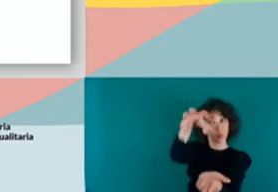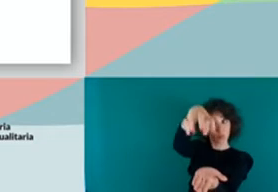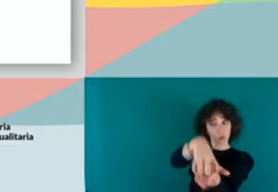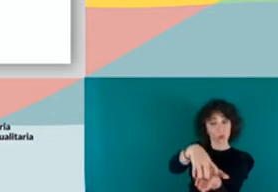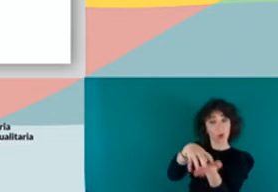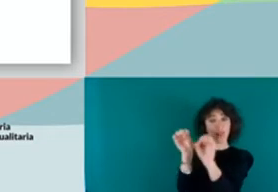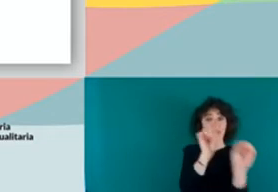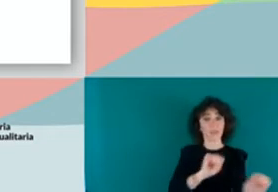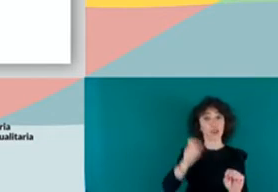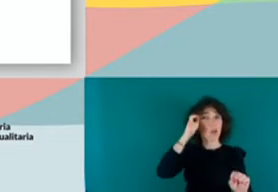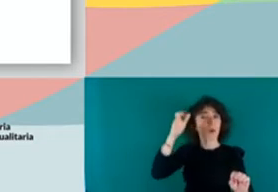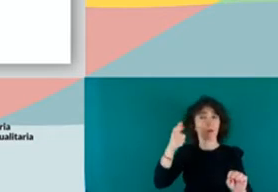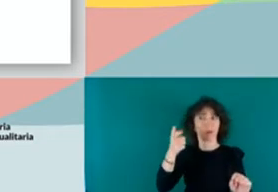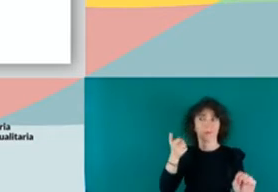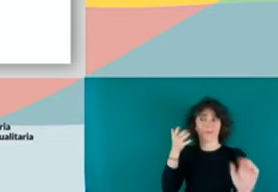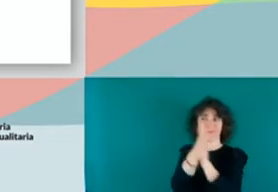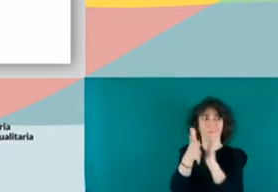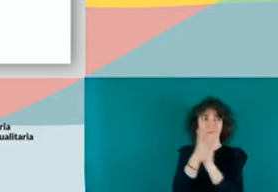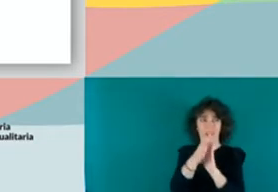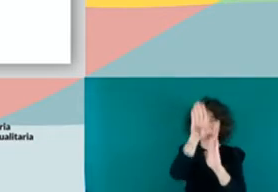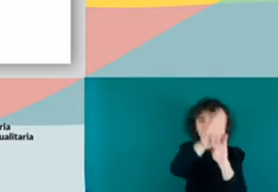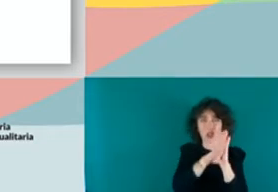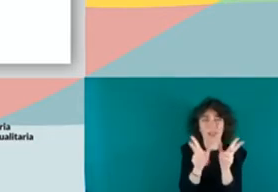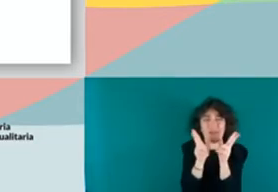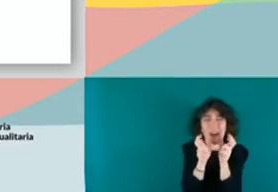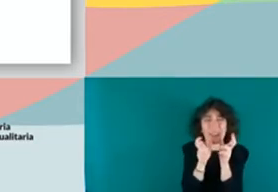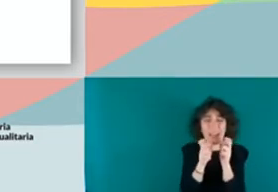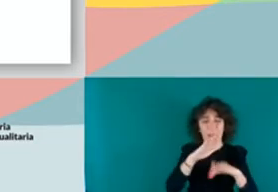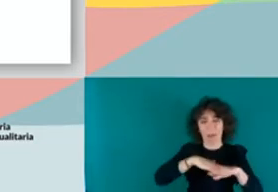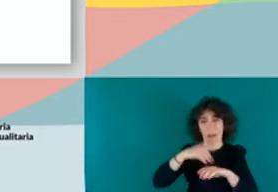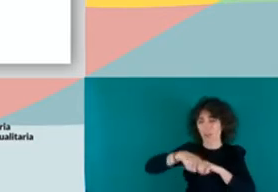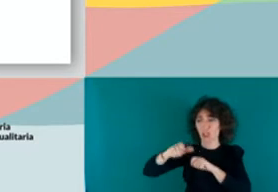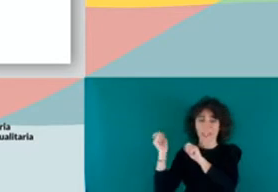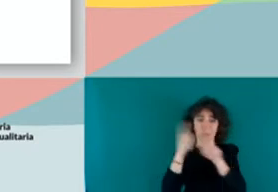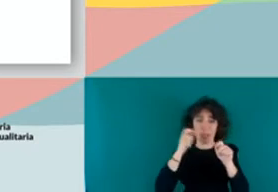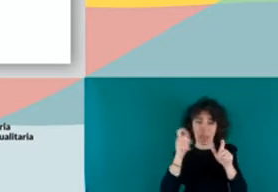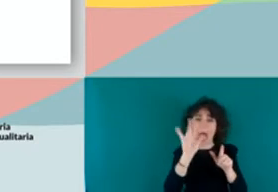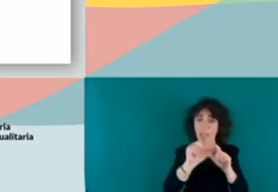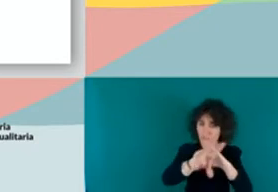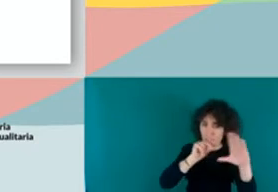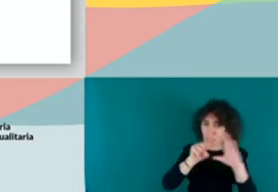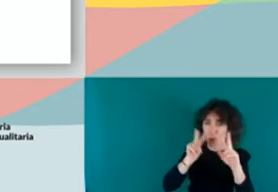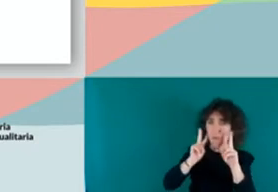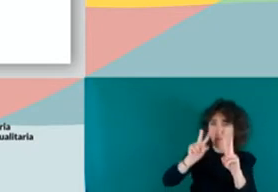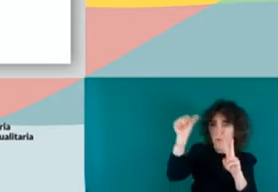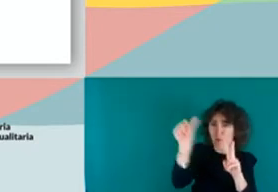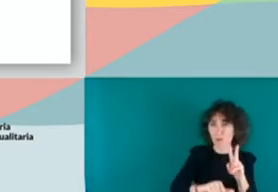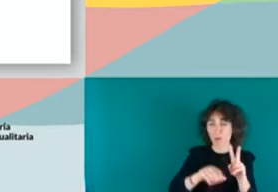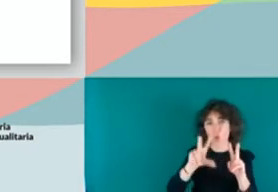las malas condiciones para los migrantes ahí. Hubo algunos vídeos que salieron públicos de las condiciones que hay dentro.